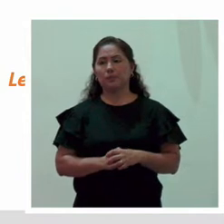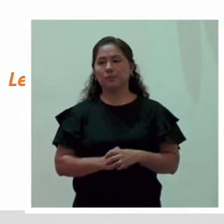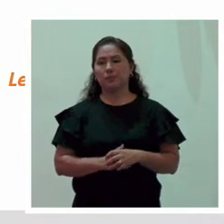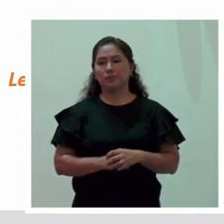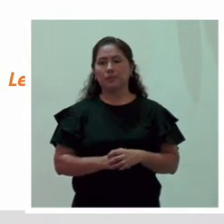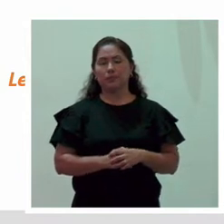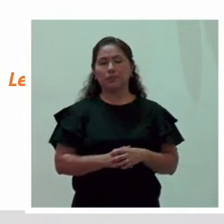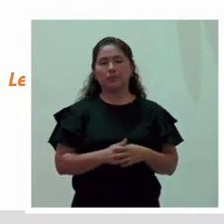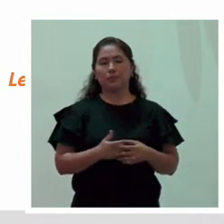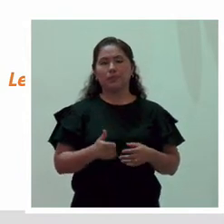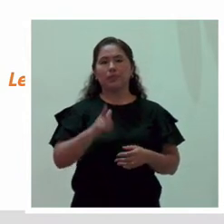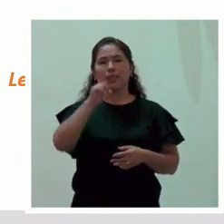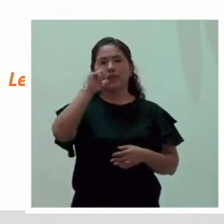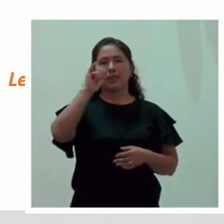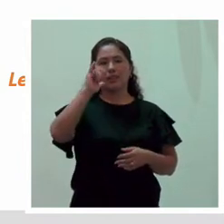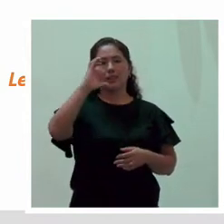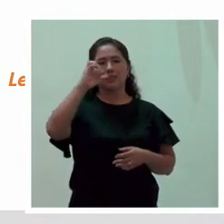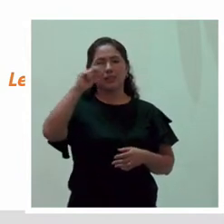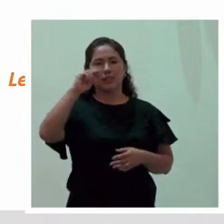Licencia por adopción.